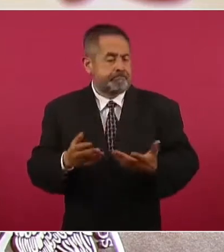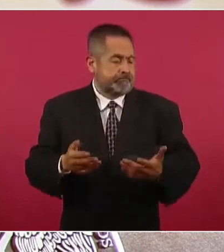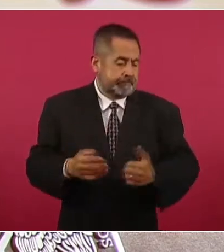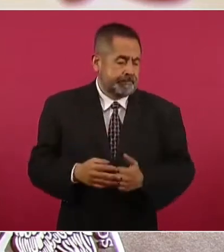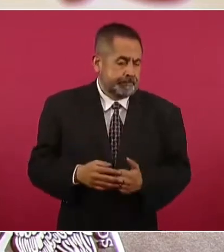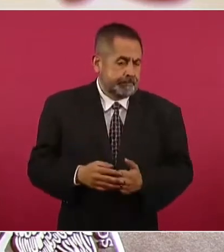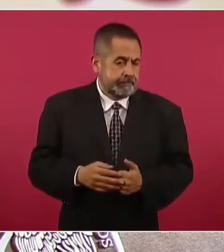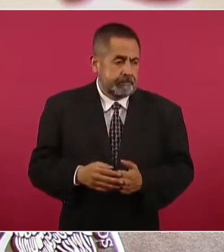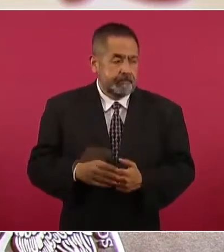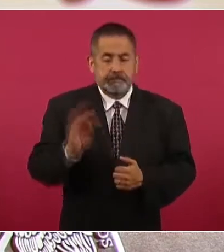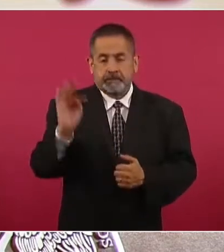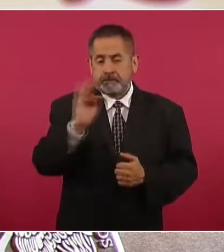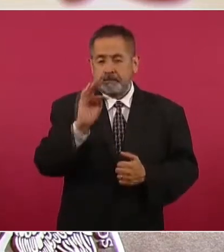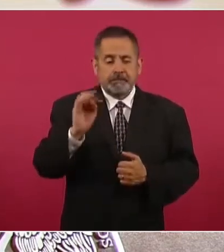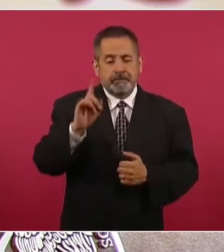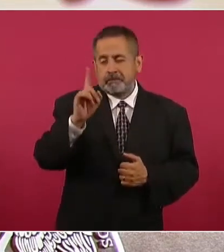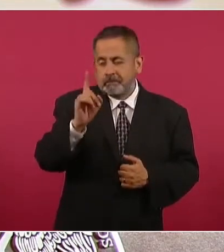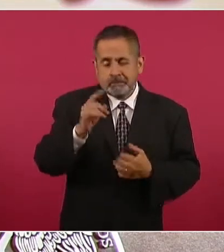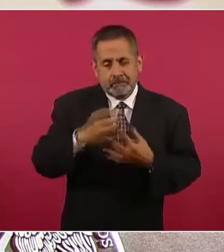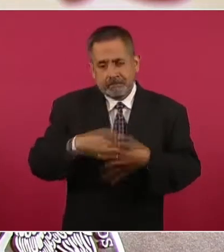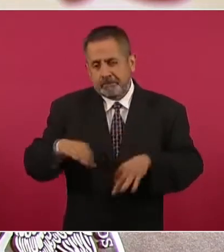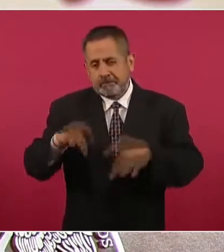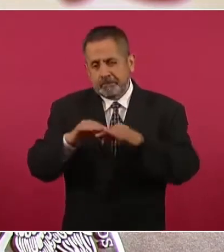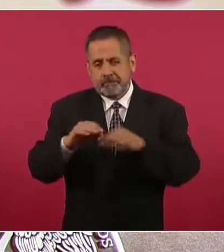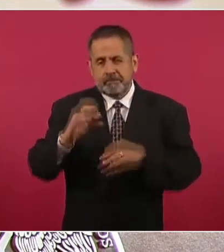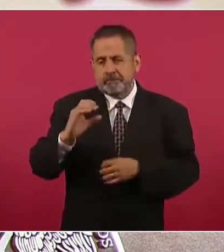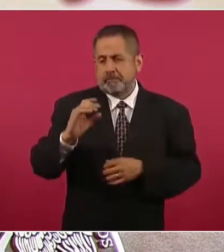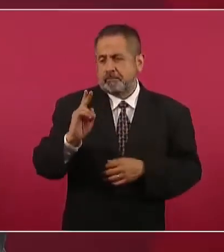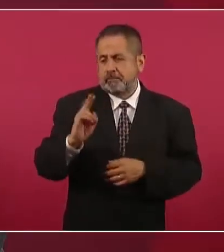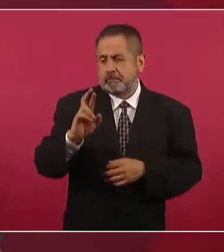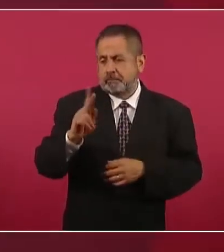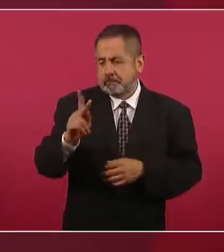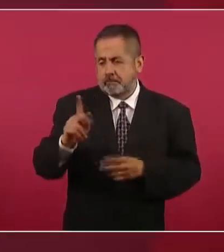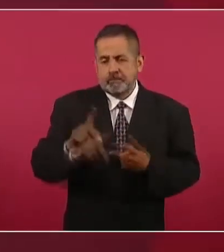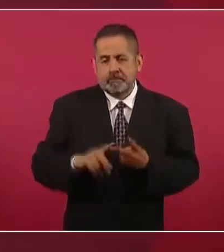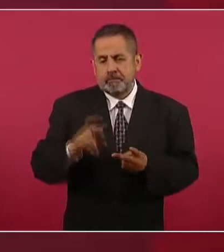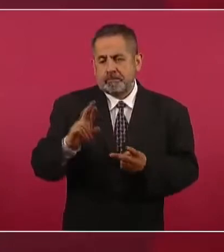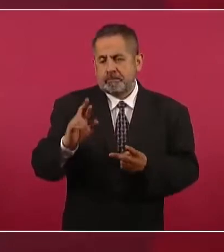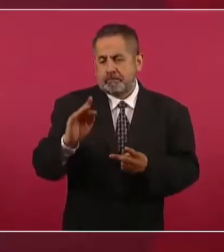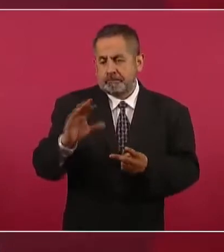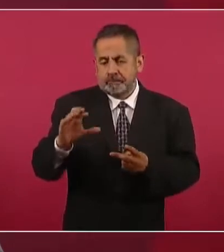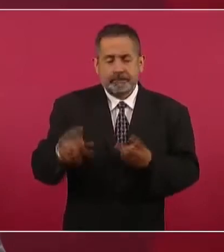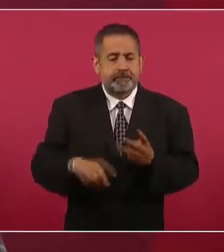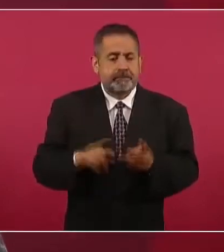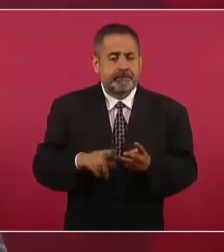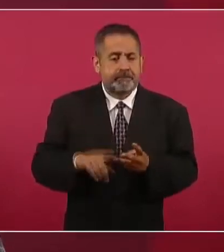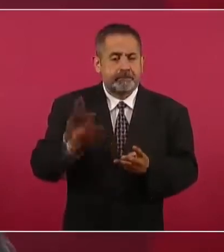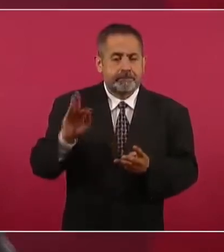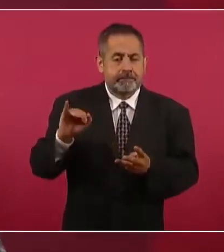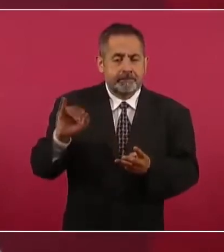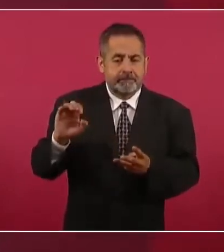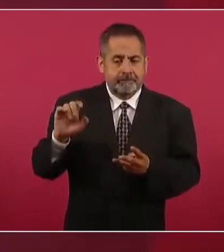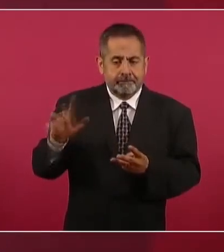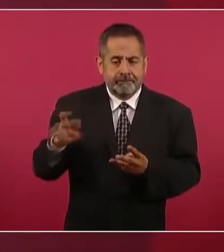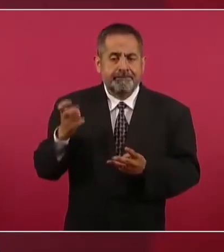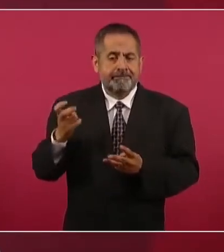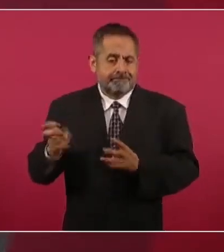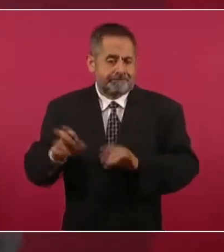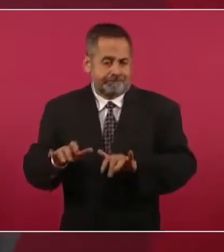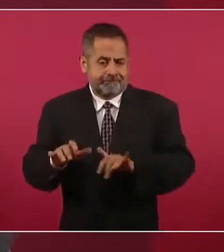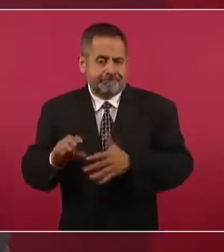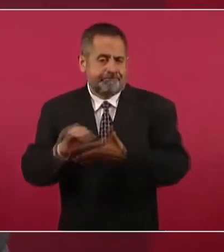los documentos más importantes, además de la CURP, el RFC, es la firma electrónica, FIEL, entonces